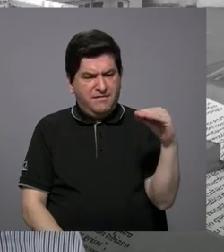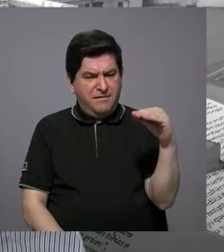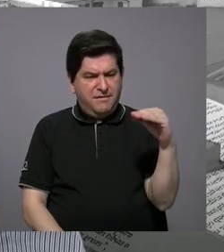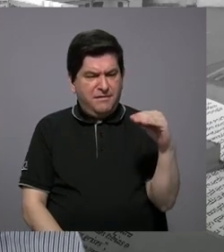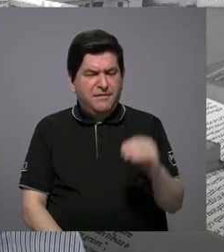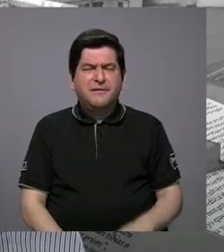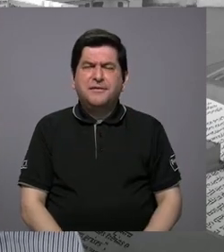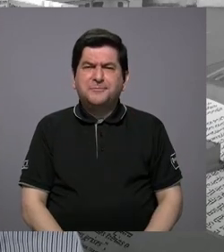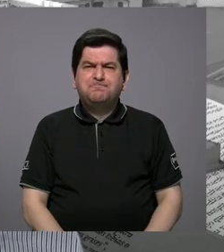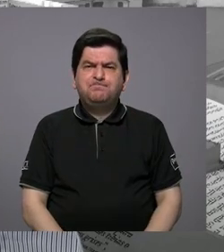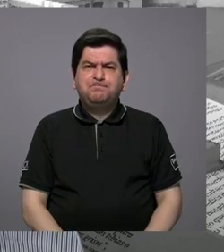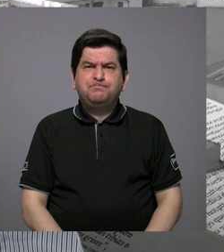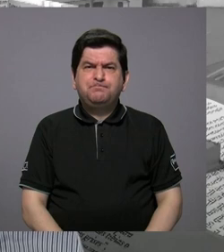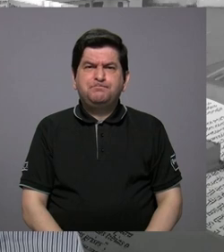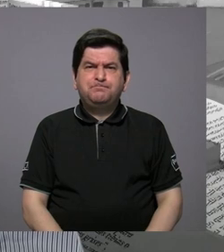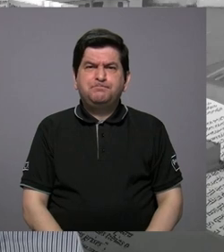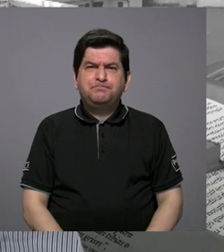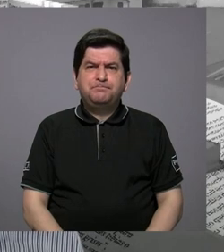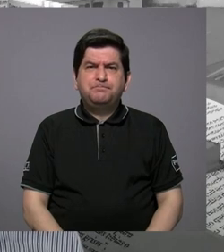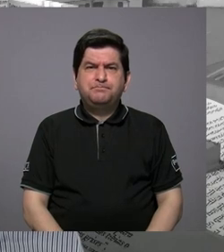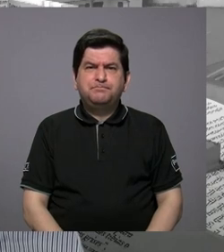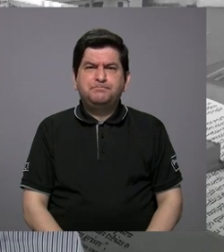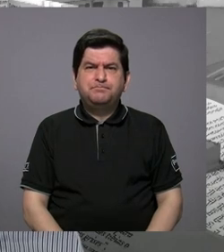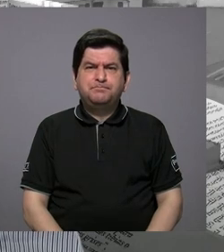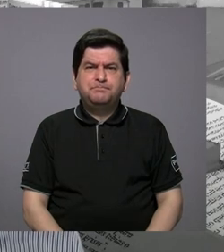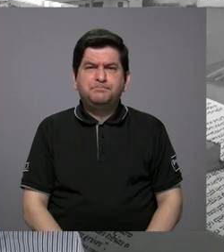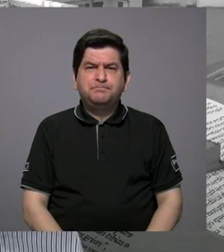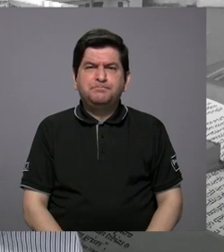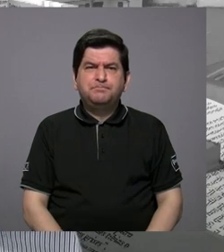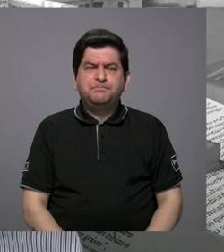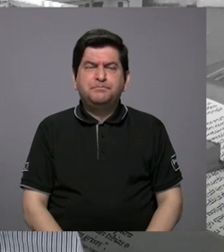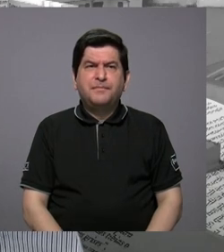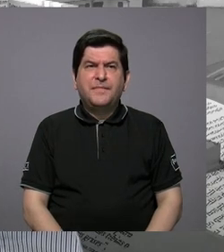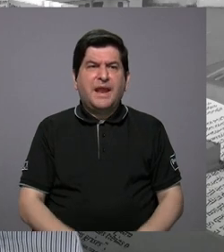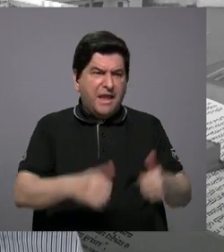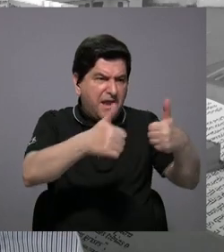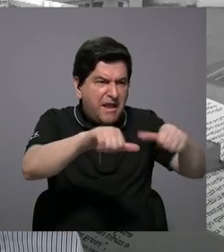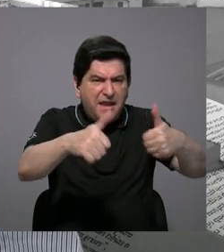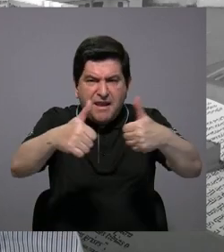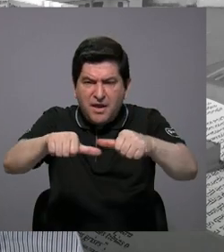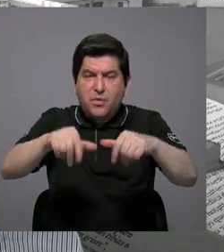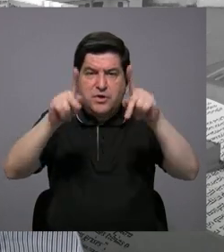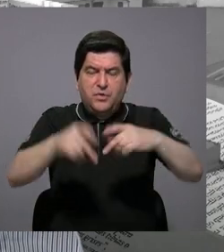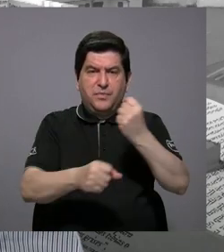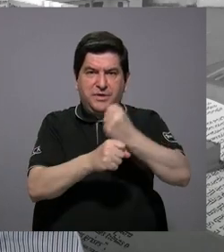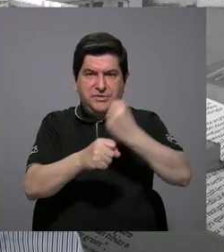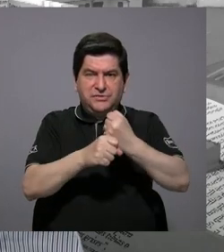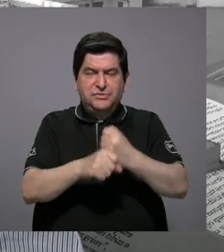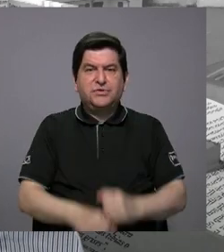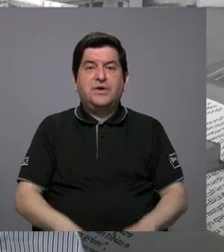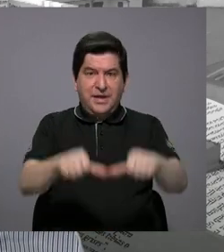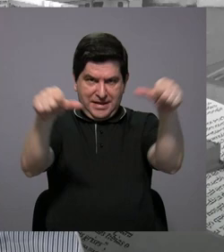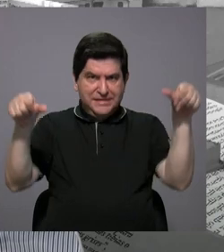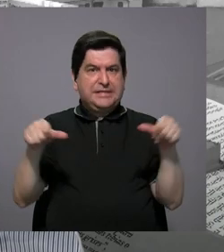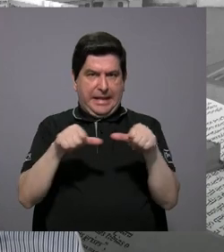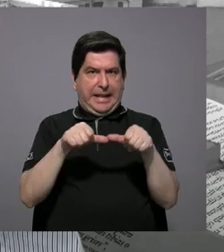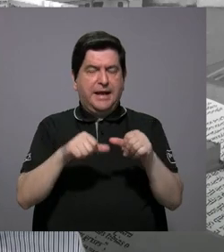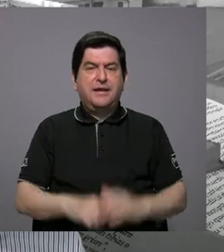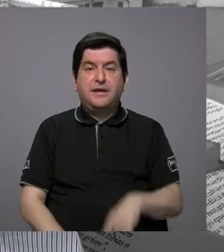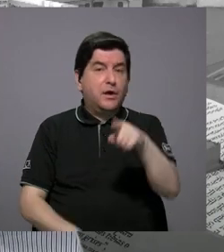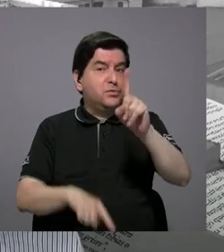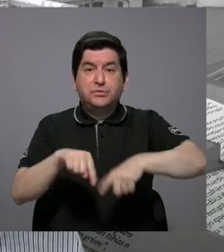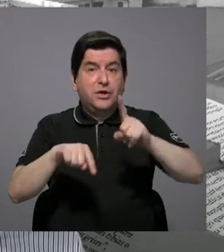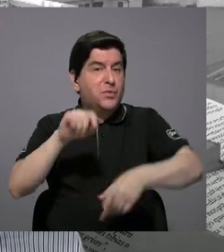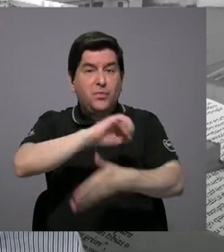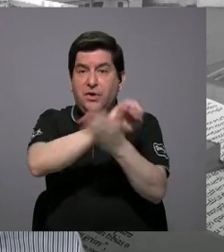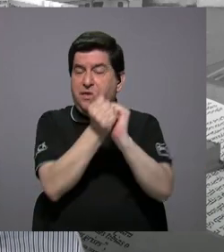consenso entre personas que trabajamos en esta área es que usted no